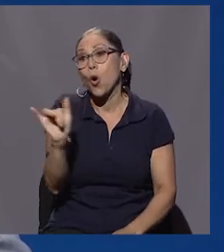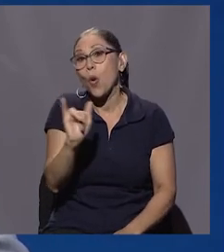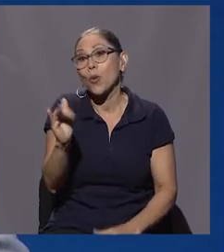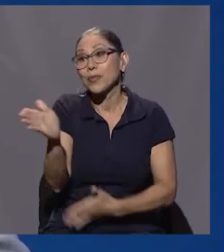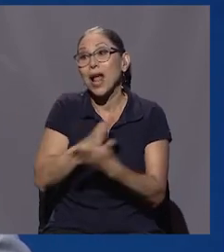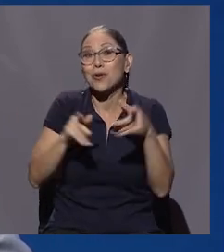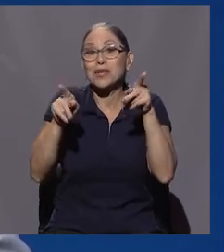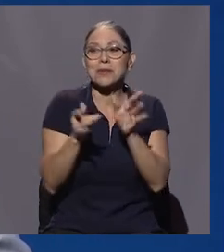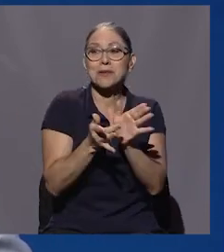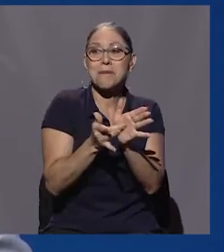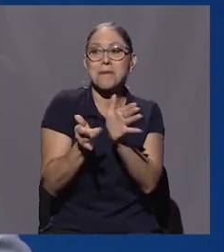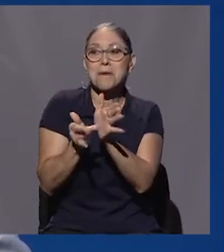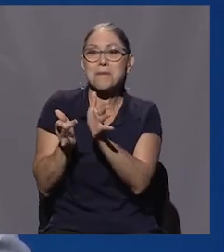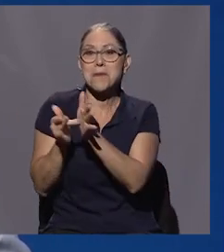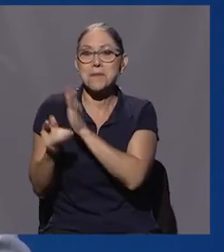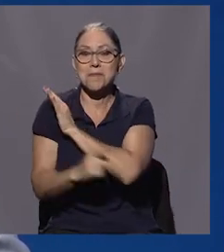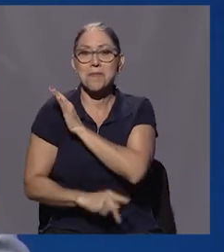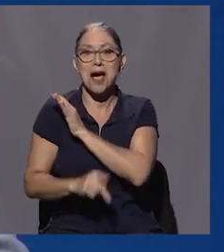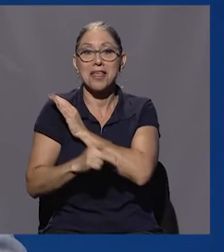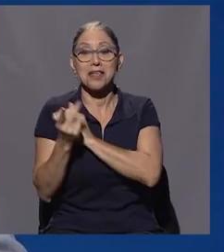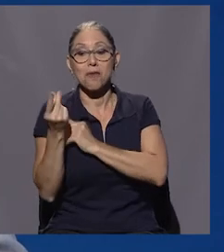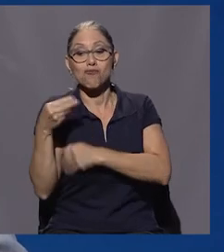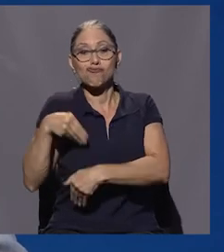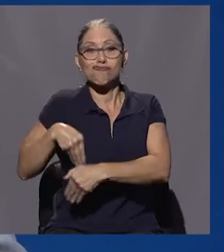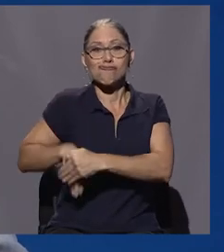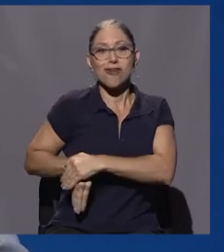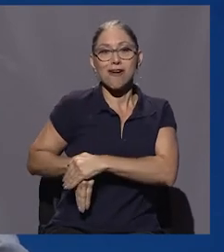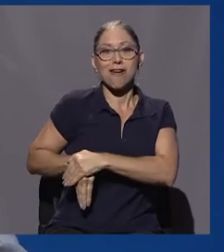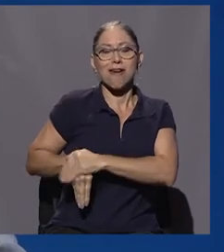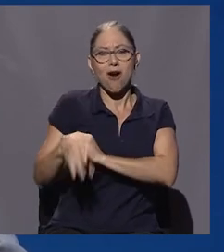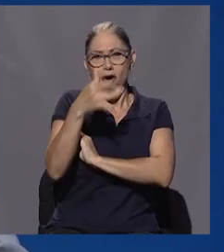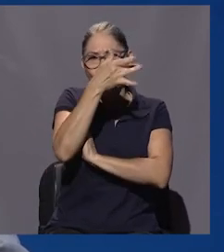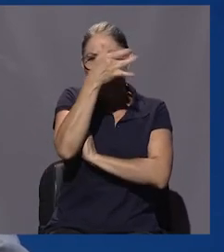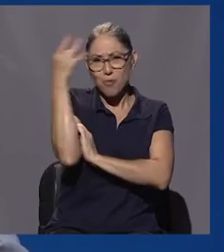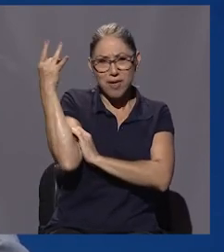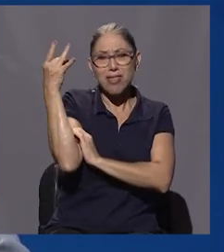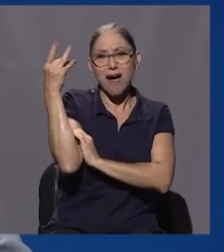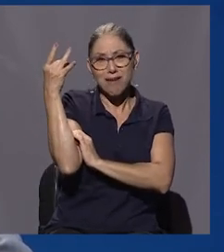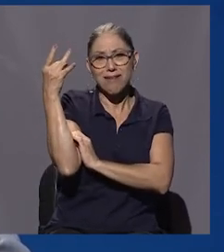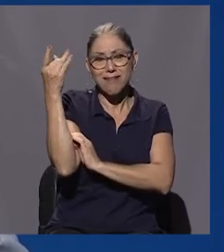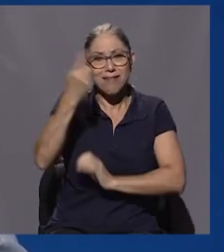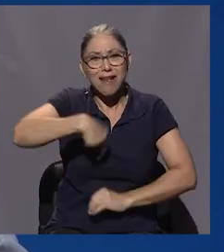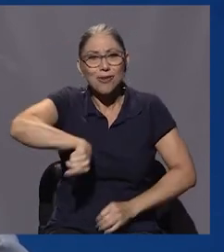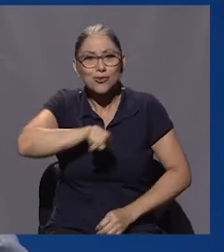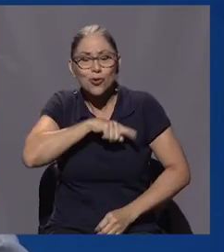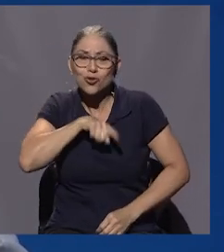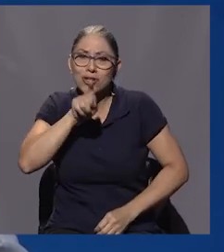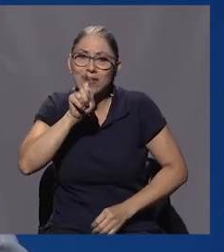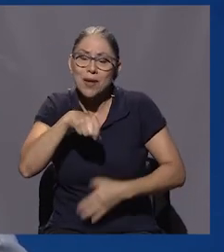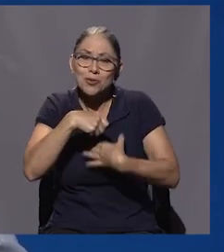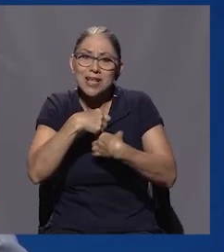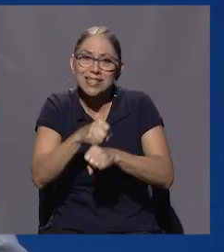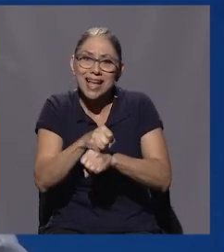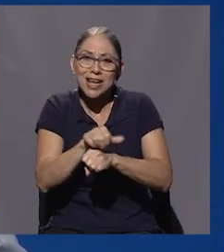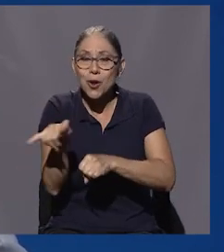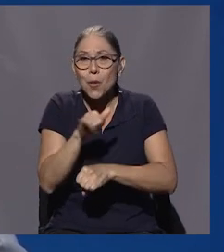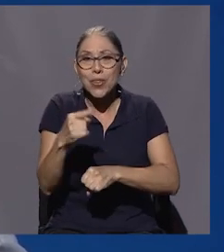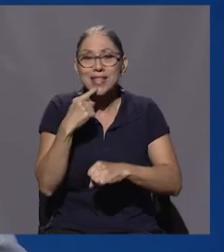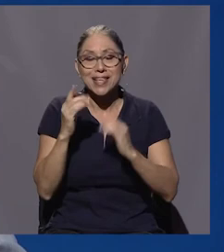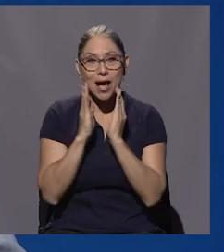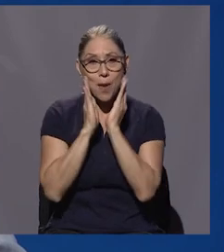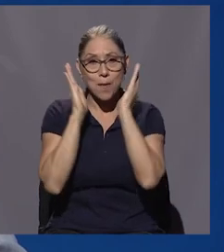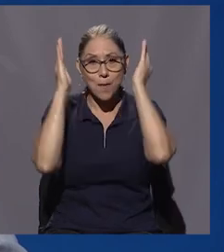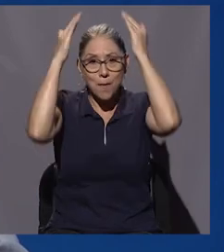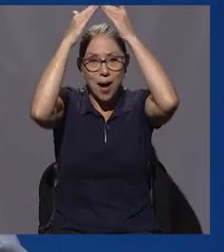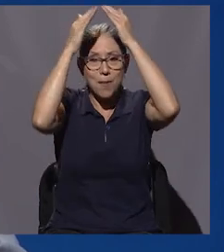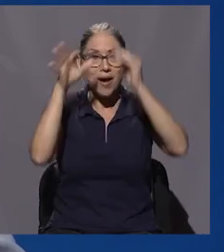se echan la patria en el bolsillo, como dice don Oscar en este texto, y olvidan que más bien deberíamos de hacer lo que decía el